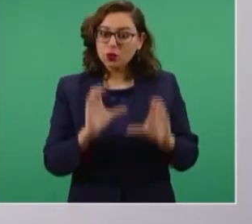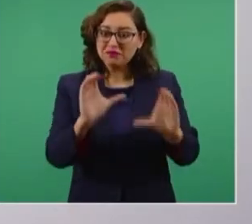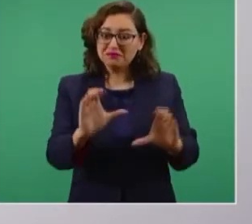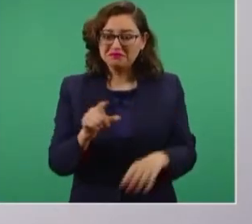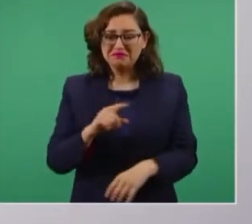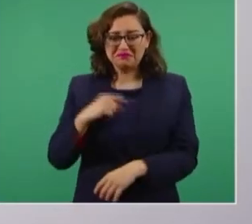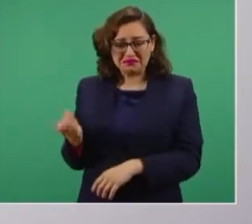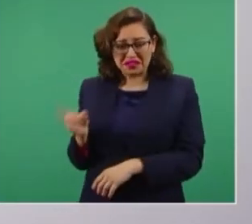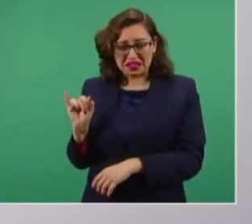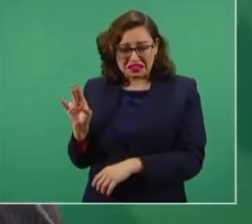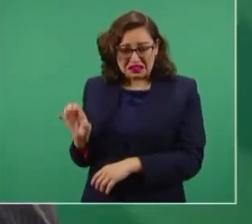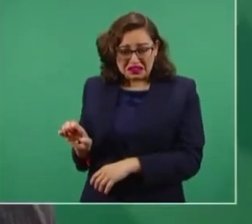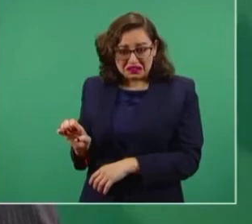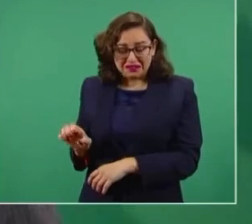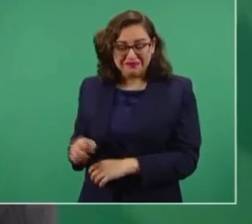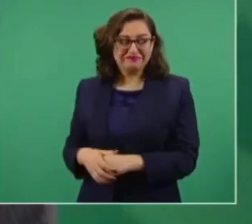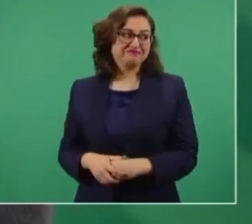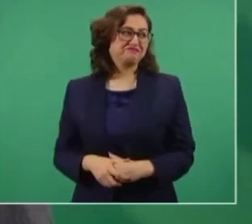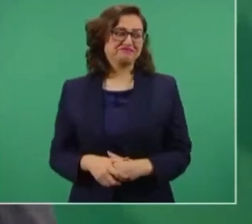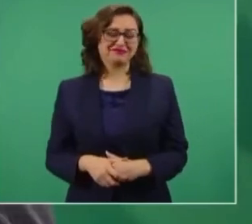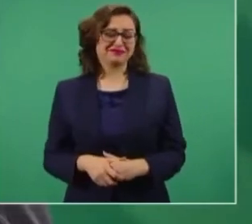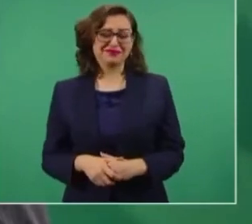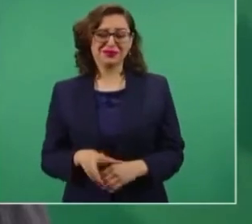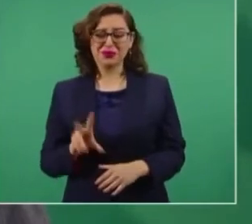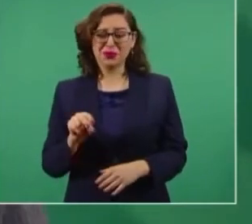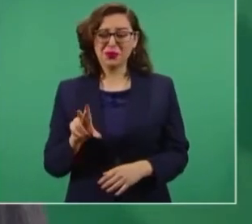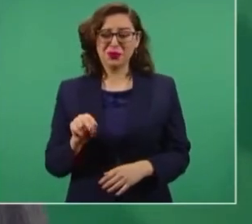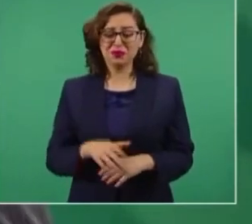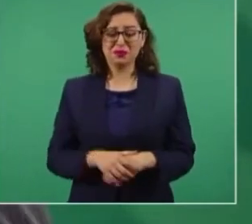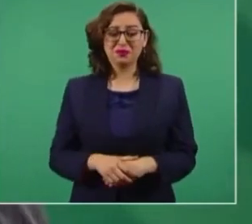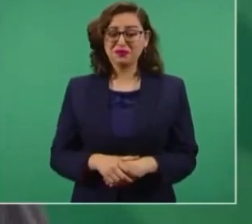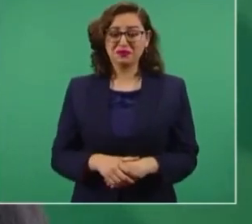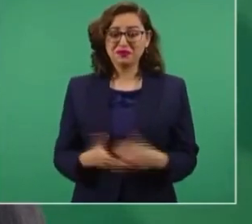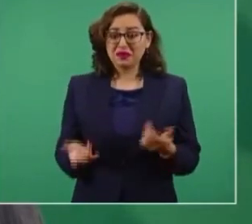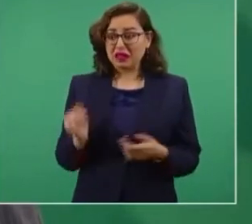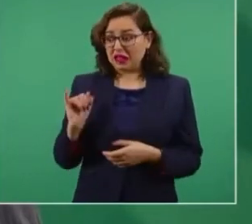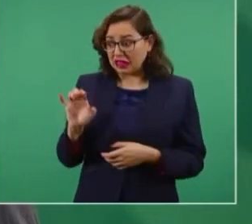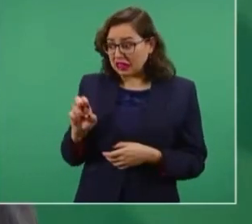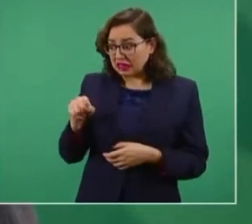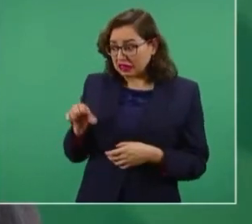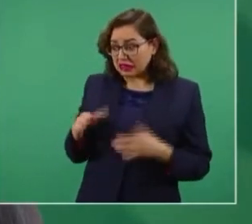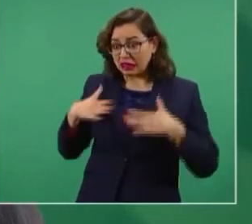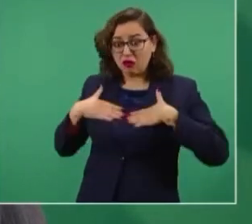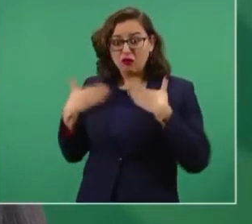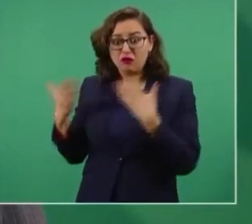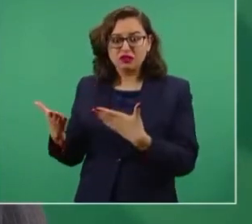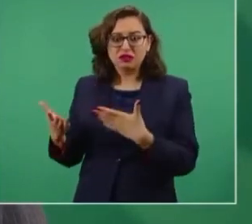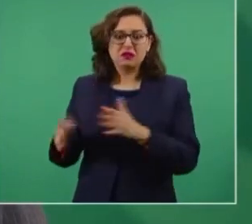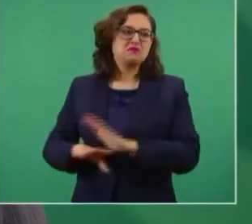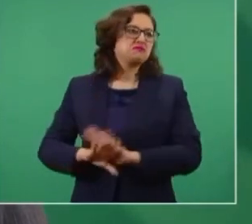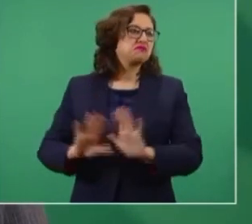Y si dependiéramos de ellos, pues ya estaríamos vencidos.